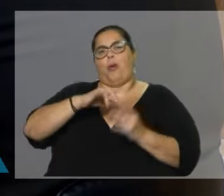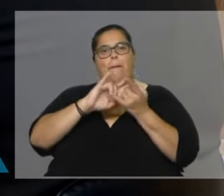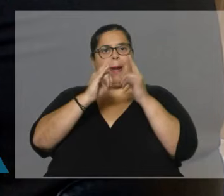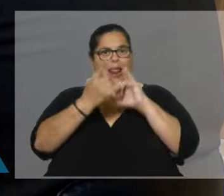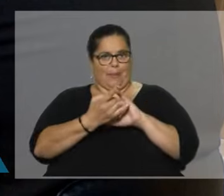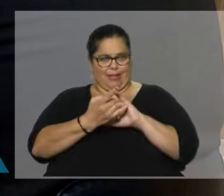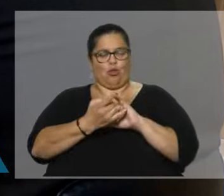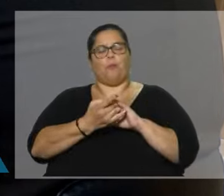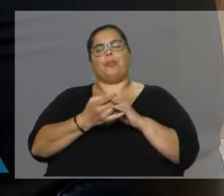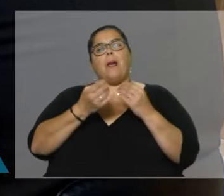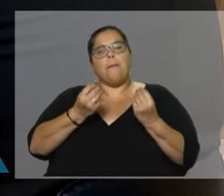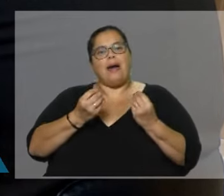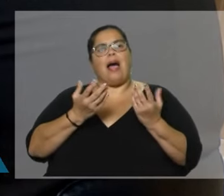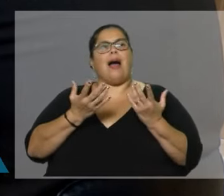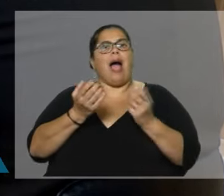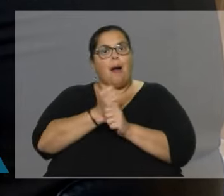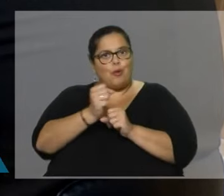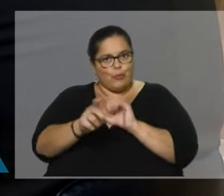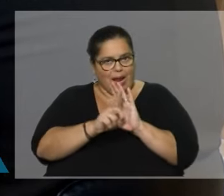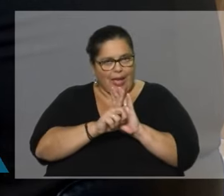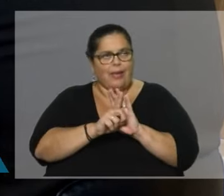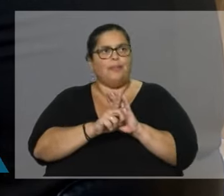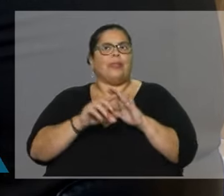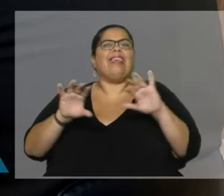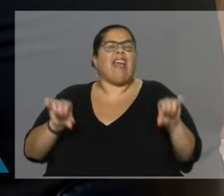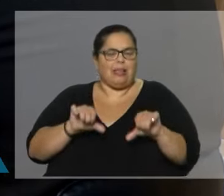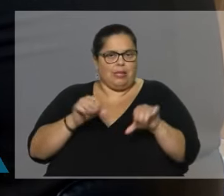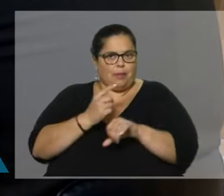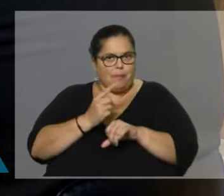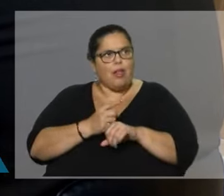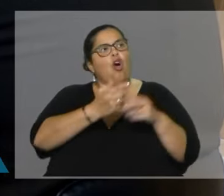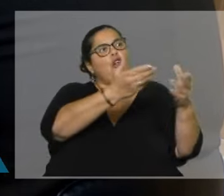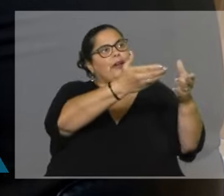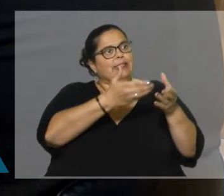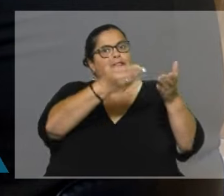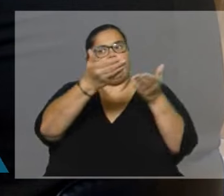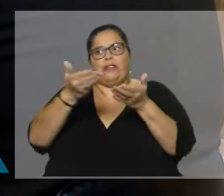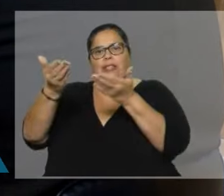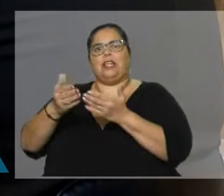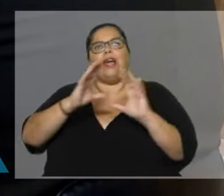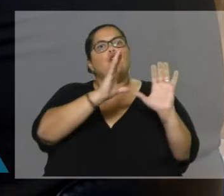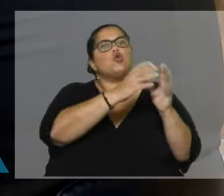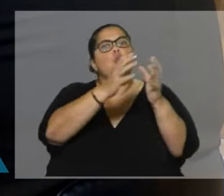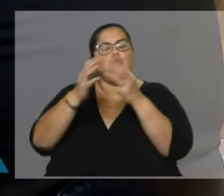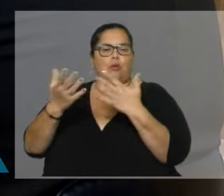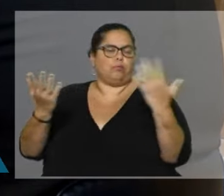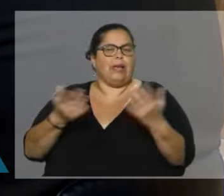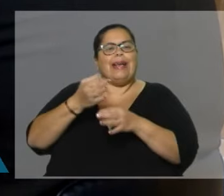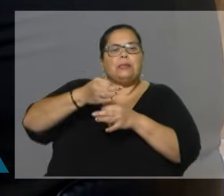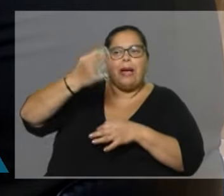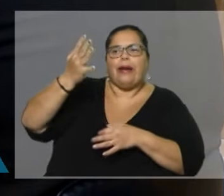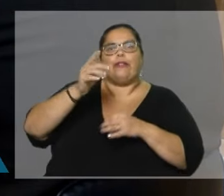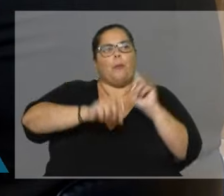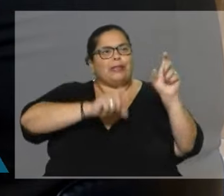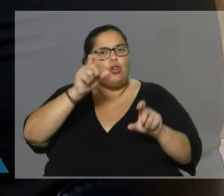recibe a expertos, recibe a técnicos, recibe a organizaciones de la sociedad. O sea, los parlamentarios se forman idea, modifican los textos